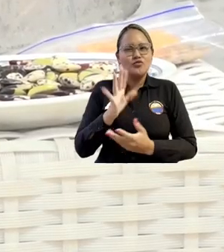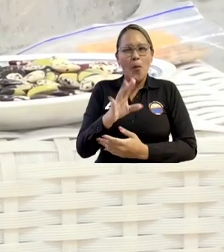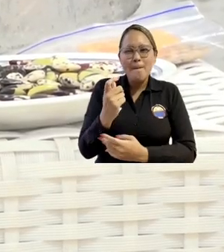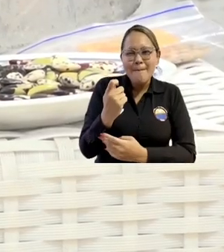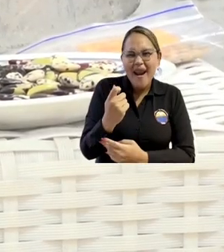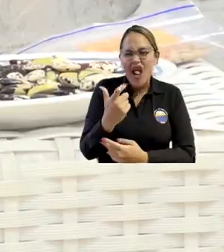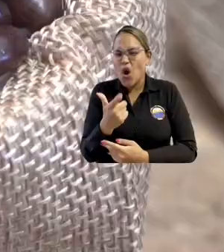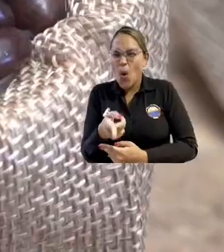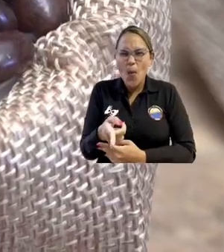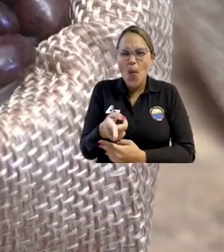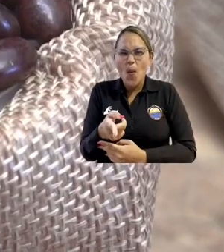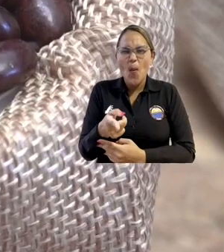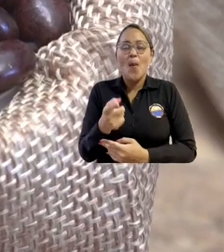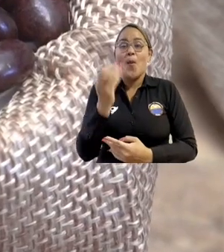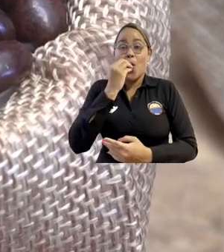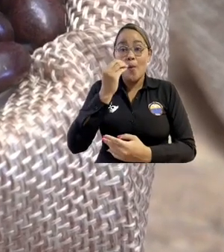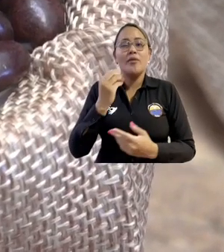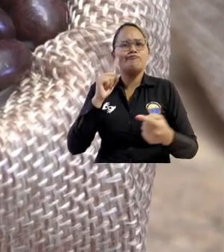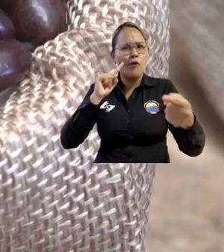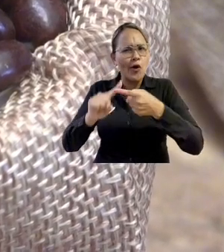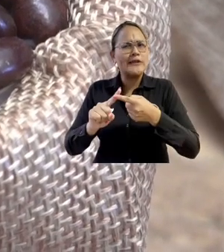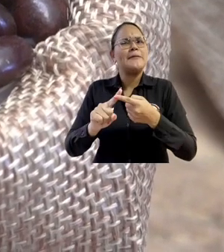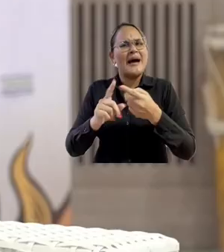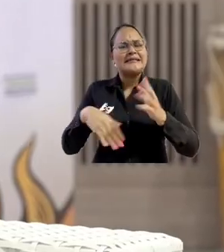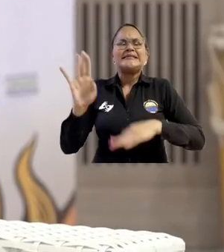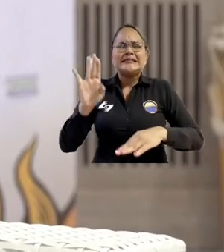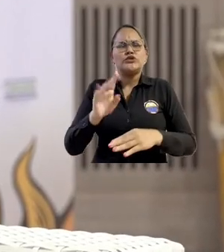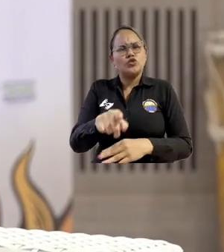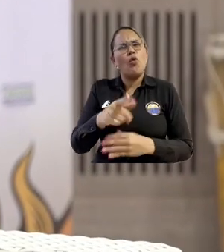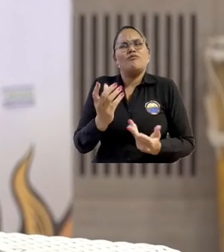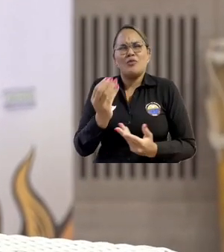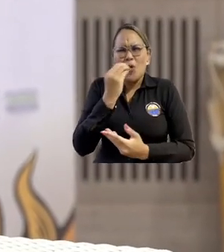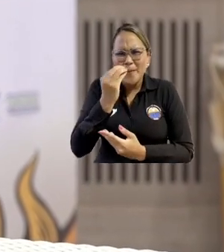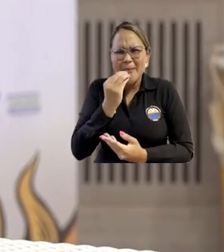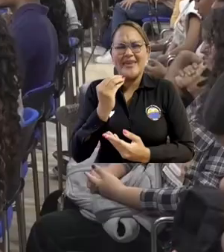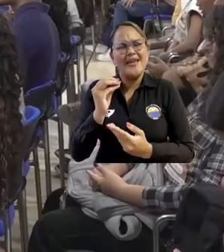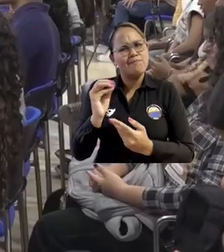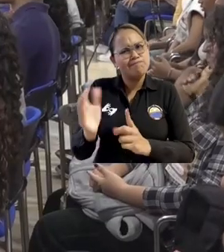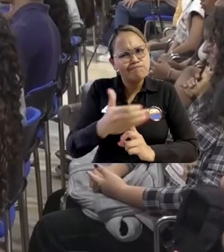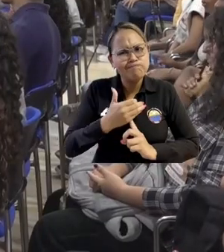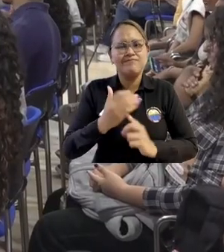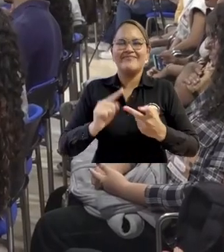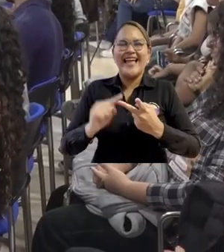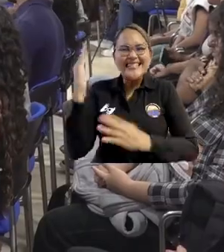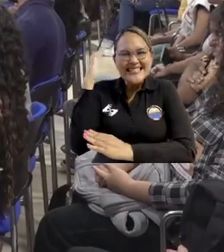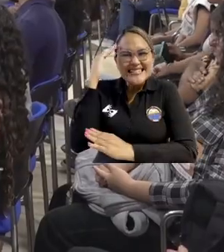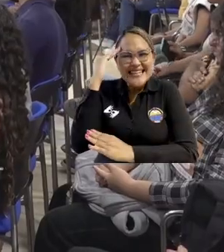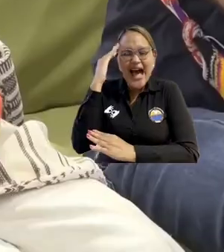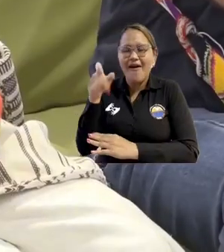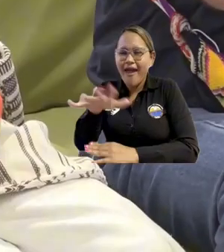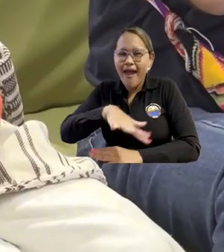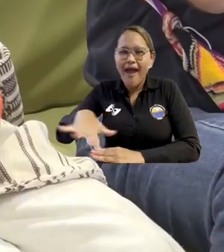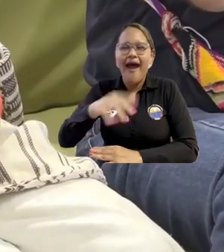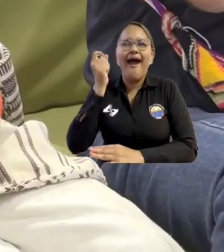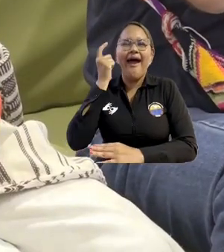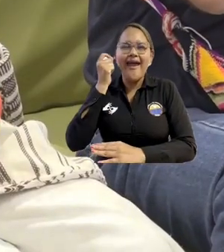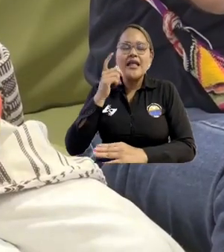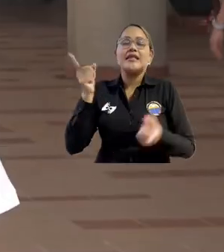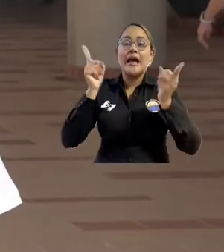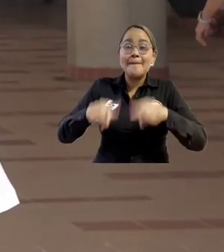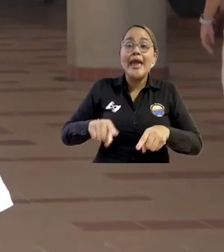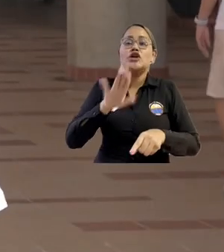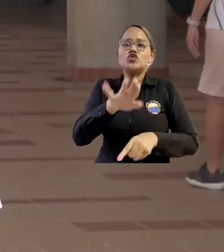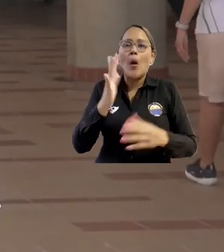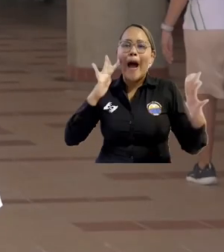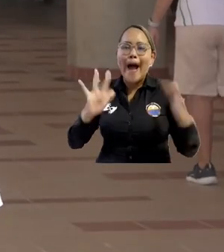alimentos con el fin de preservar la cultura inmaterial, la seguridad alimentaria, los saberes locales y fomentar la economía circular.